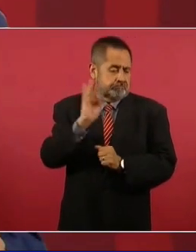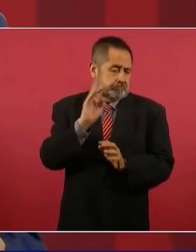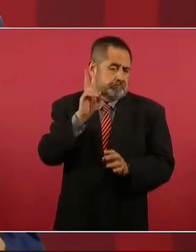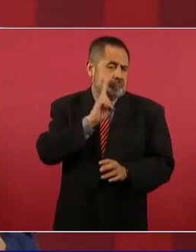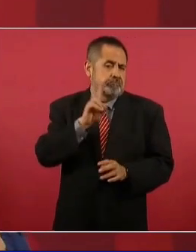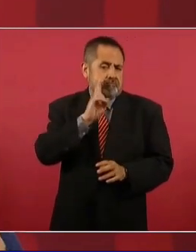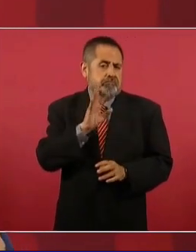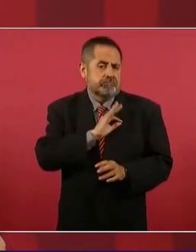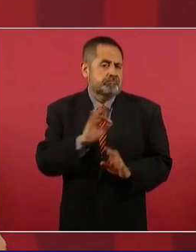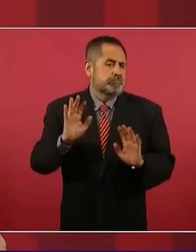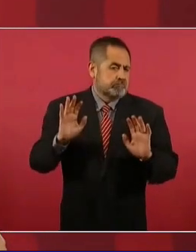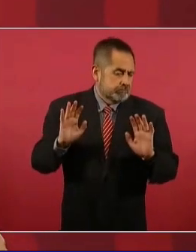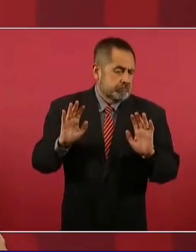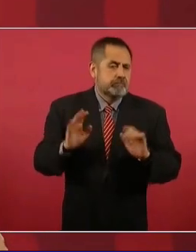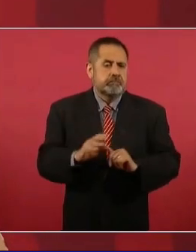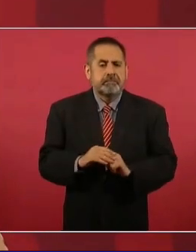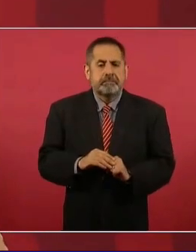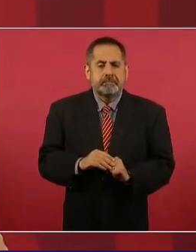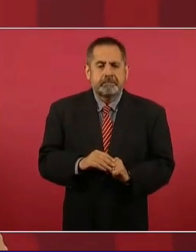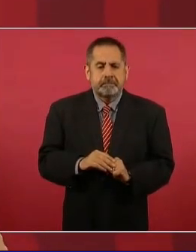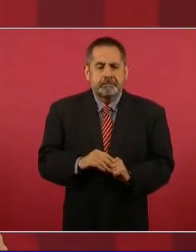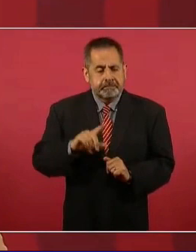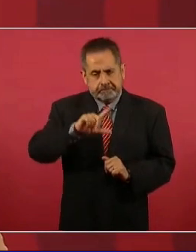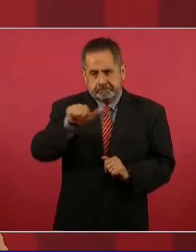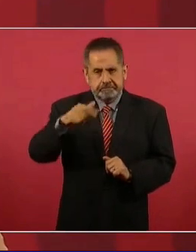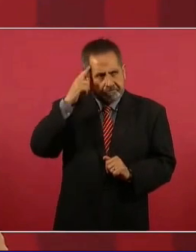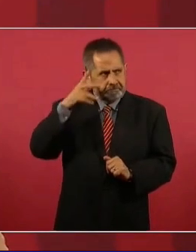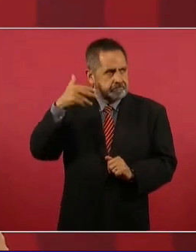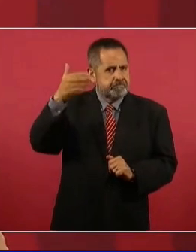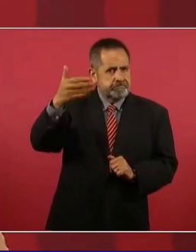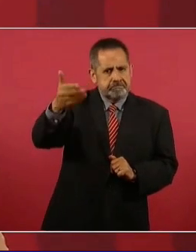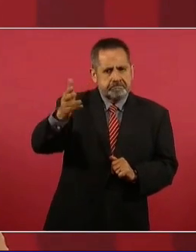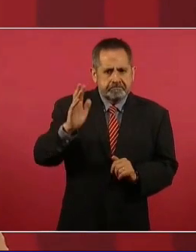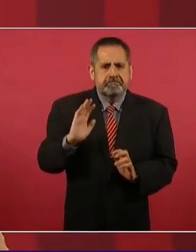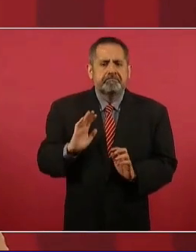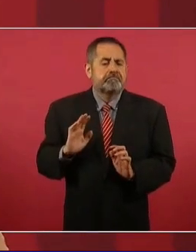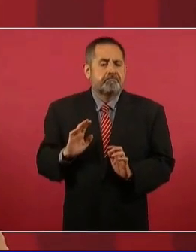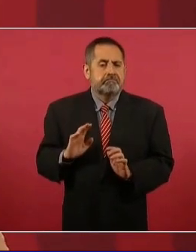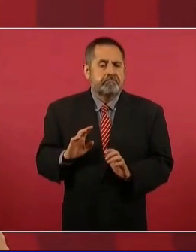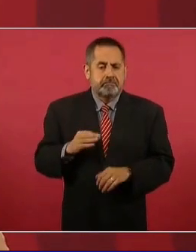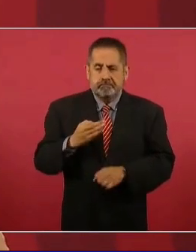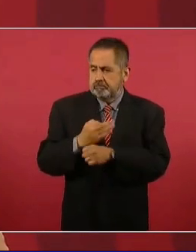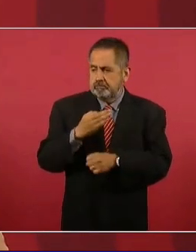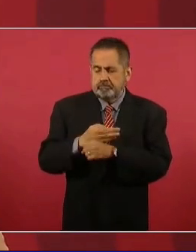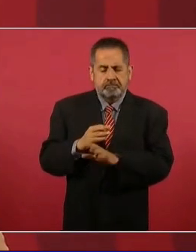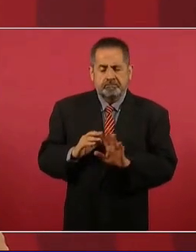en el gobierno, más adelante todavía